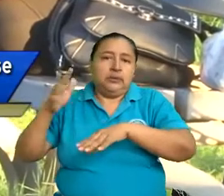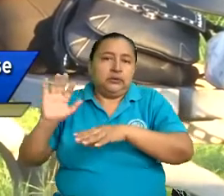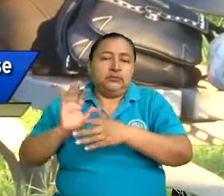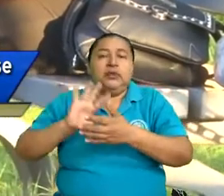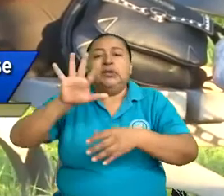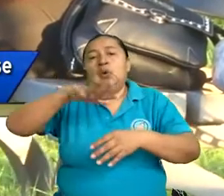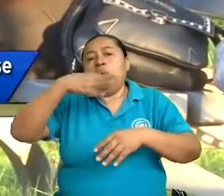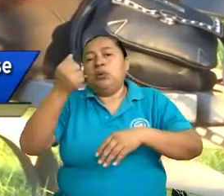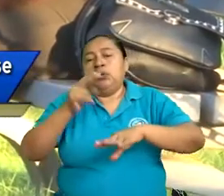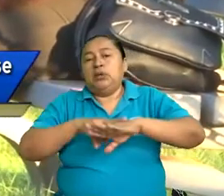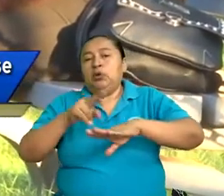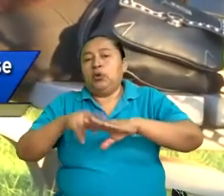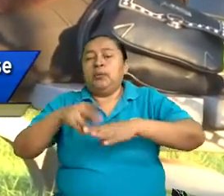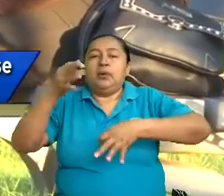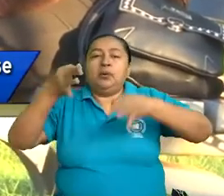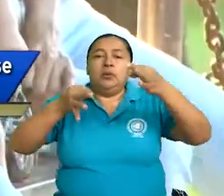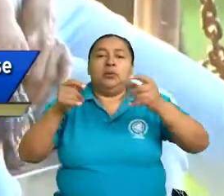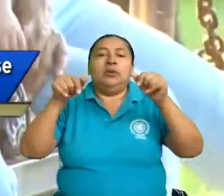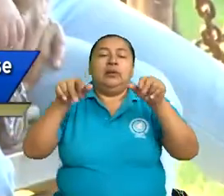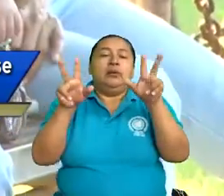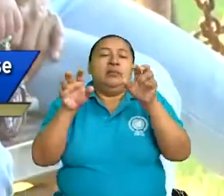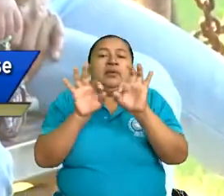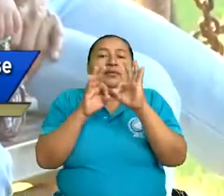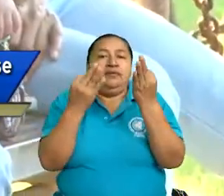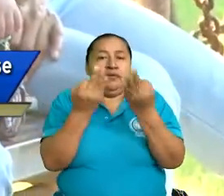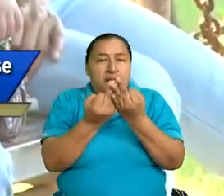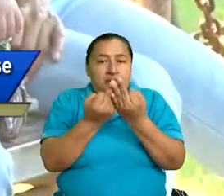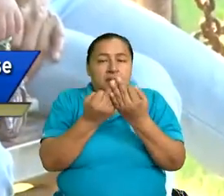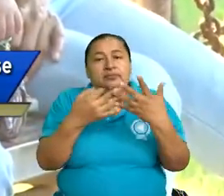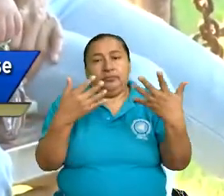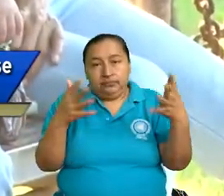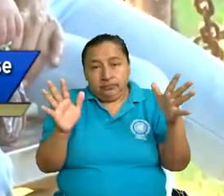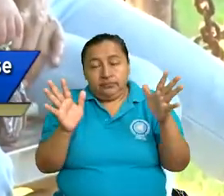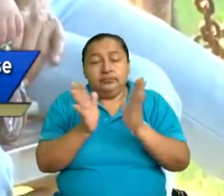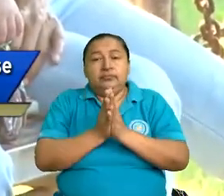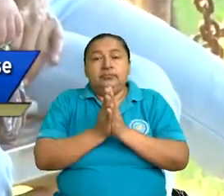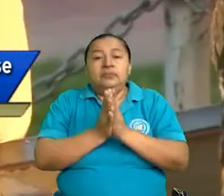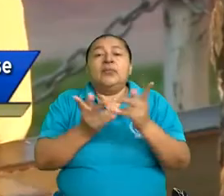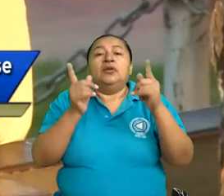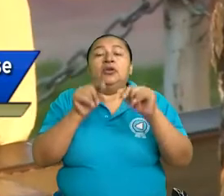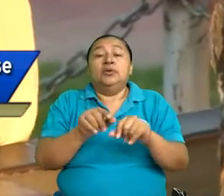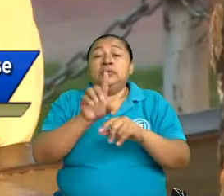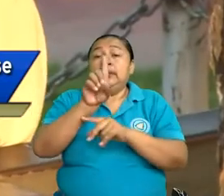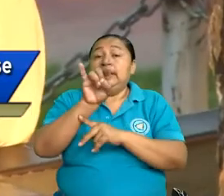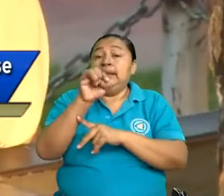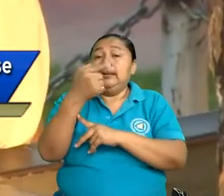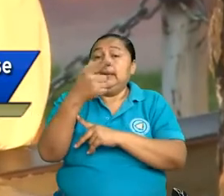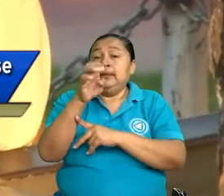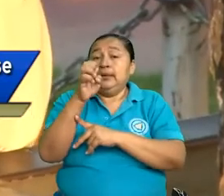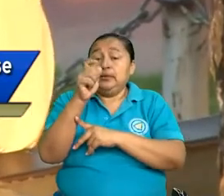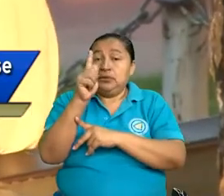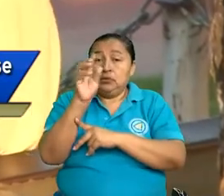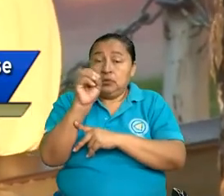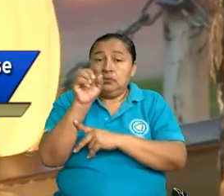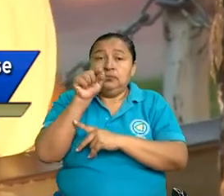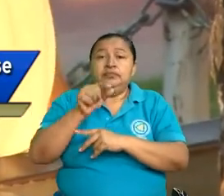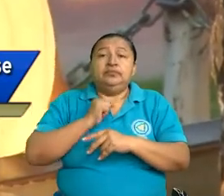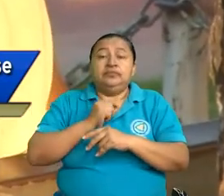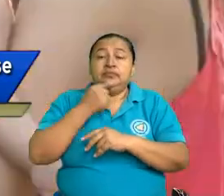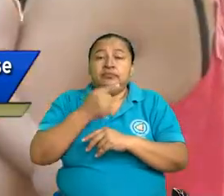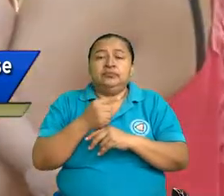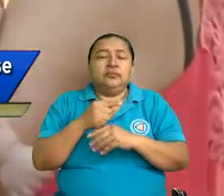normas jurídicas en materia de familia. Entonces, el digesto recoge